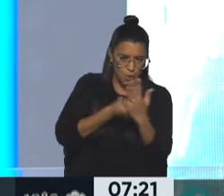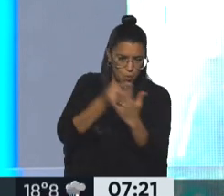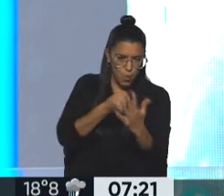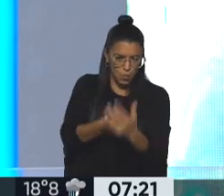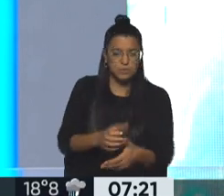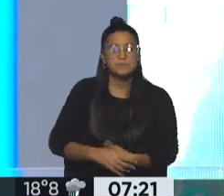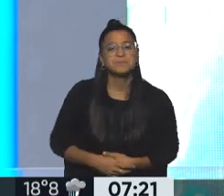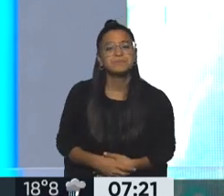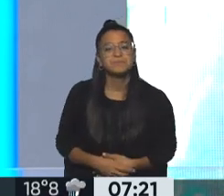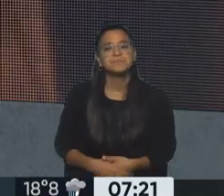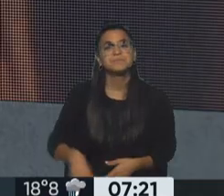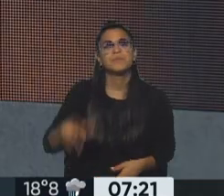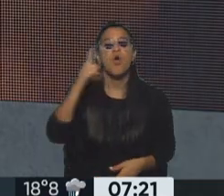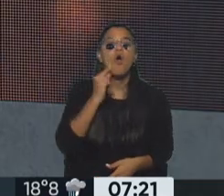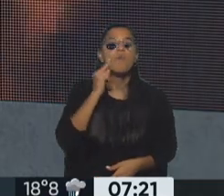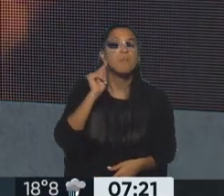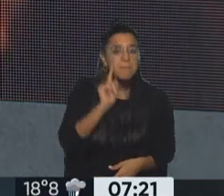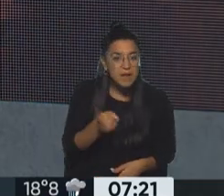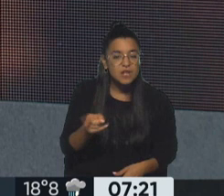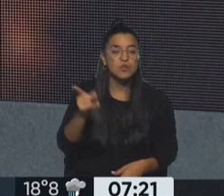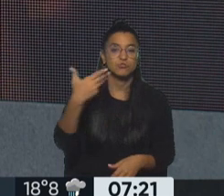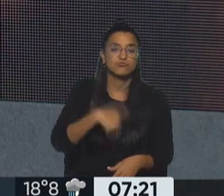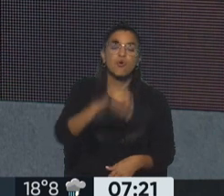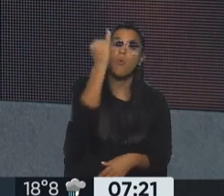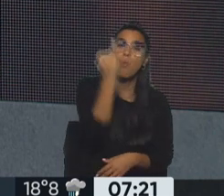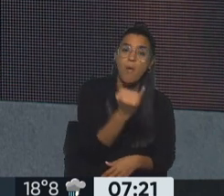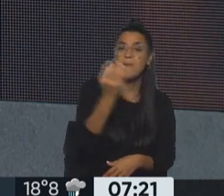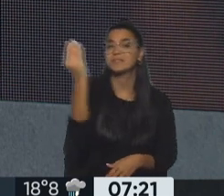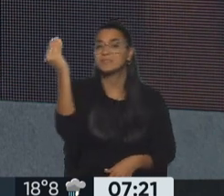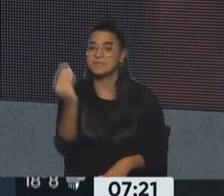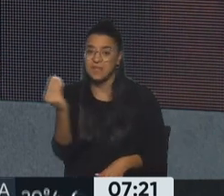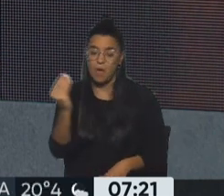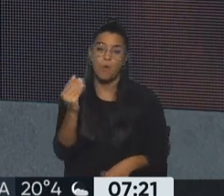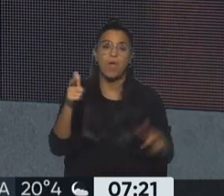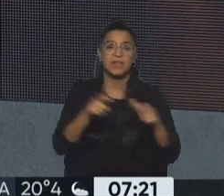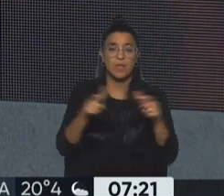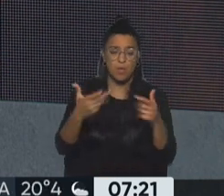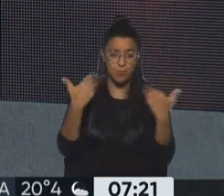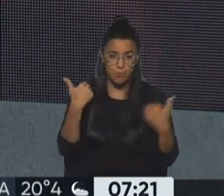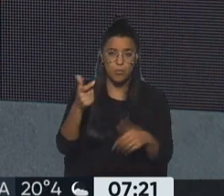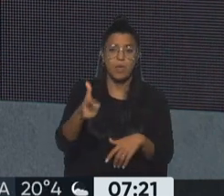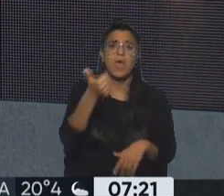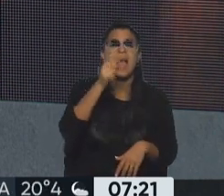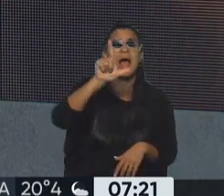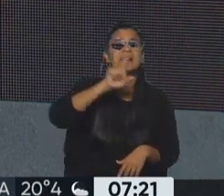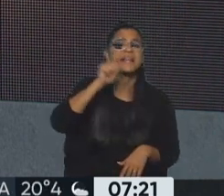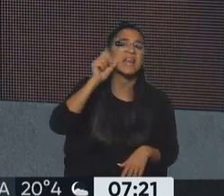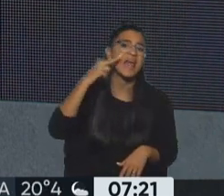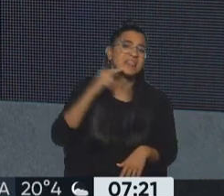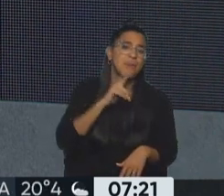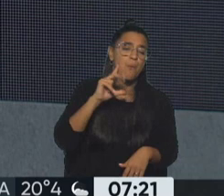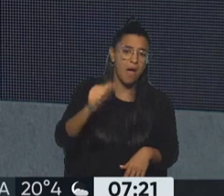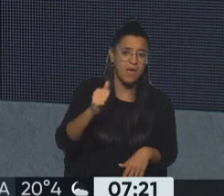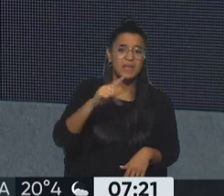consecuencia. Se llama Un Hombre Peligroso, se presenta los jueves y los sábados, las entradas se pueden conseguir por alternativa teatral, ya les aviso